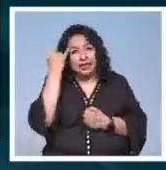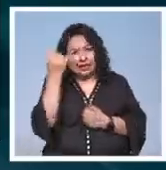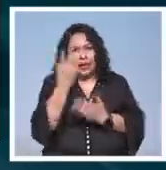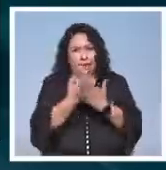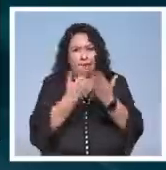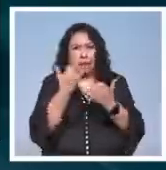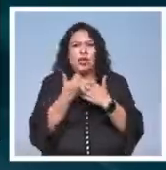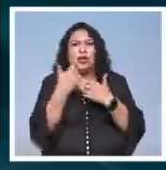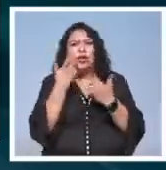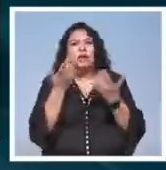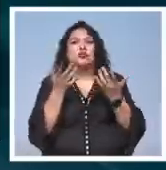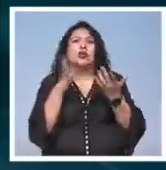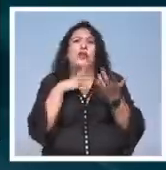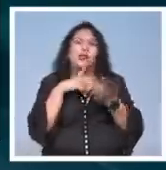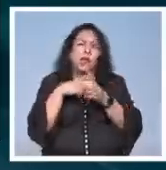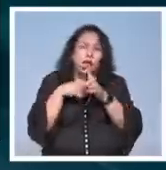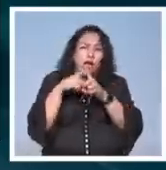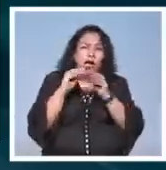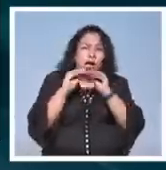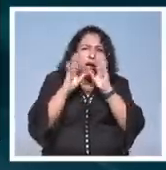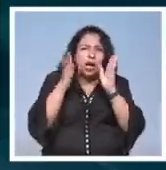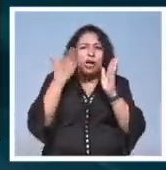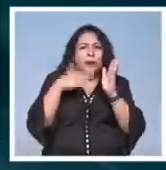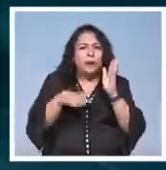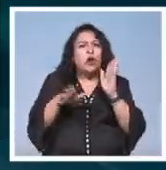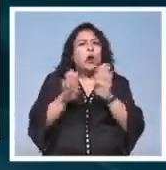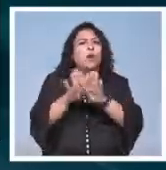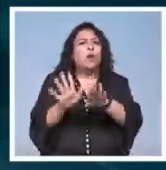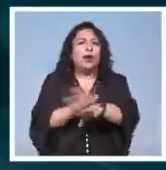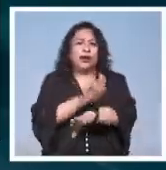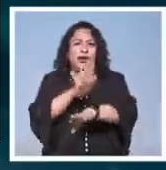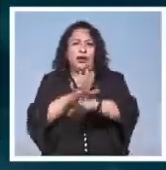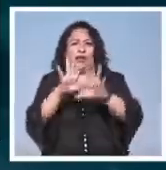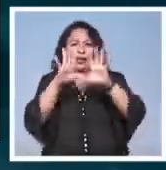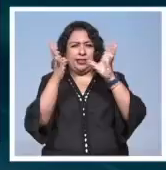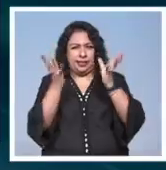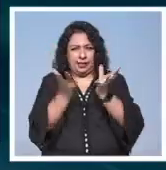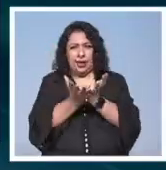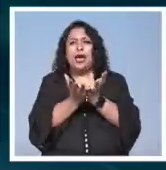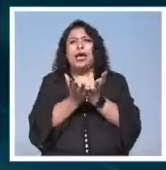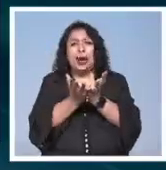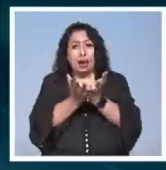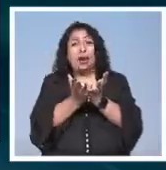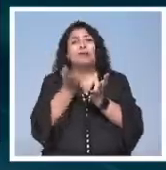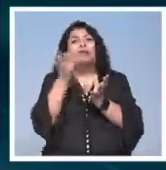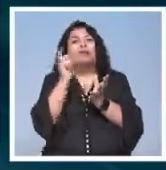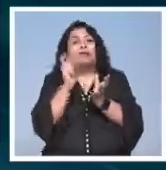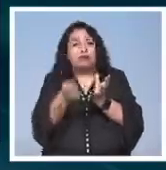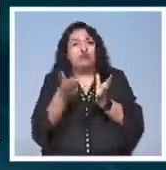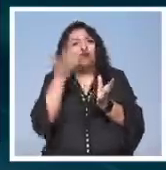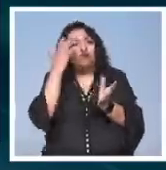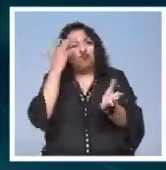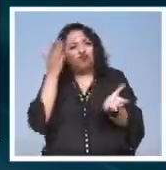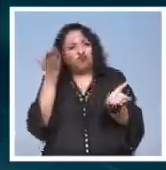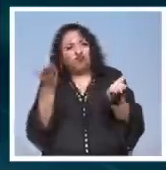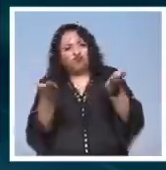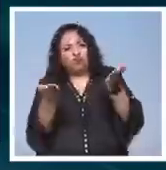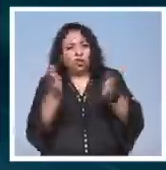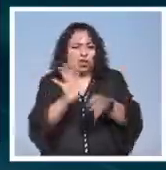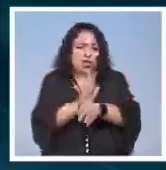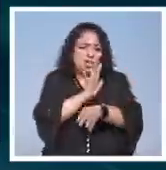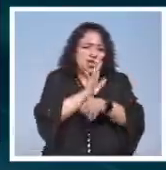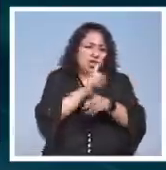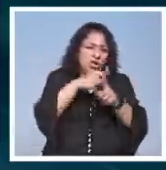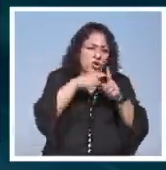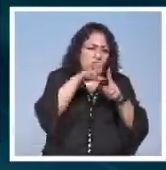proyecto es contar con una medición clara del presupuesto energético de la tierra eso significa conocer el equilibrio entre la energía